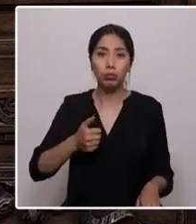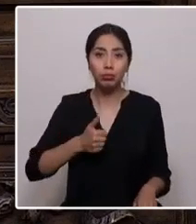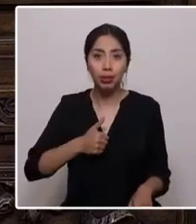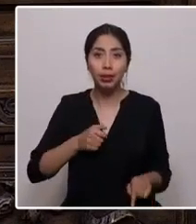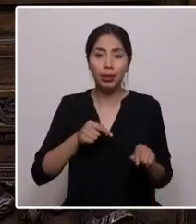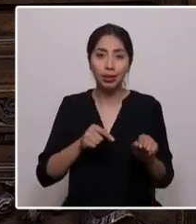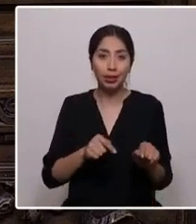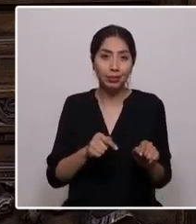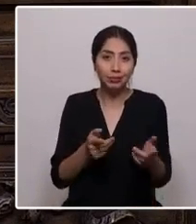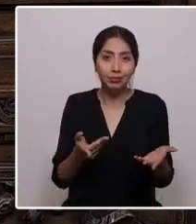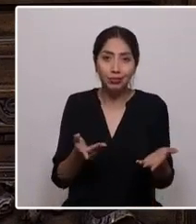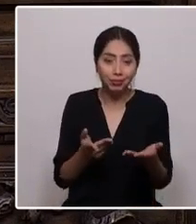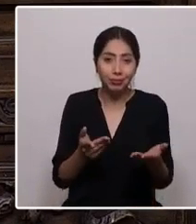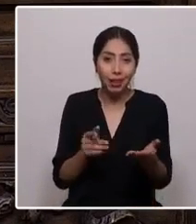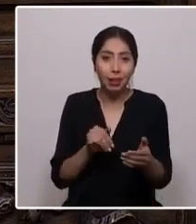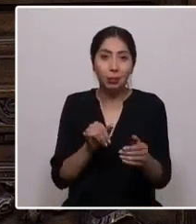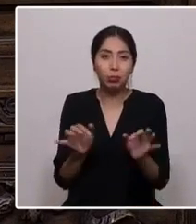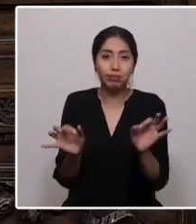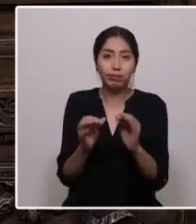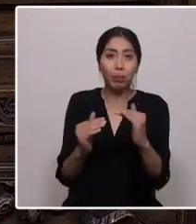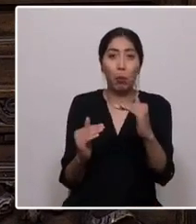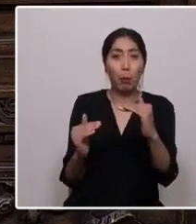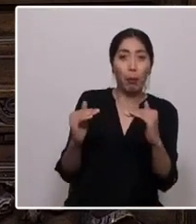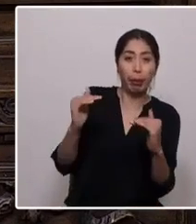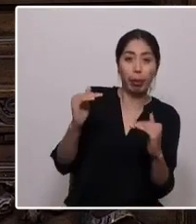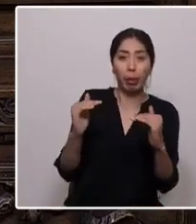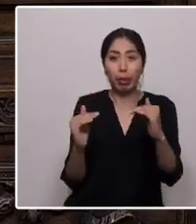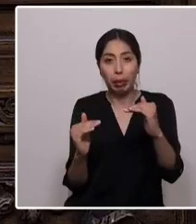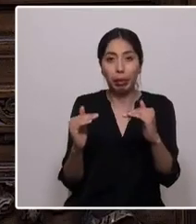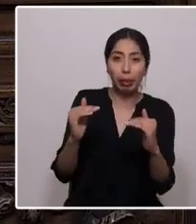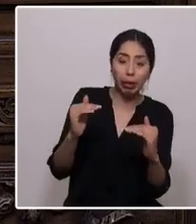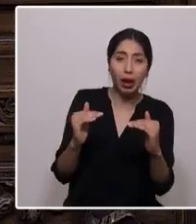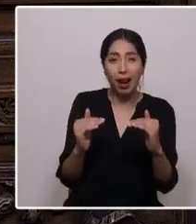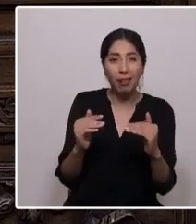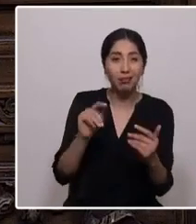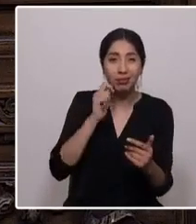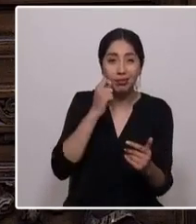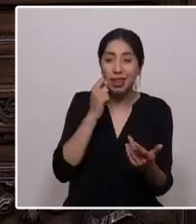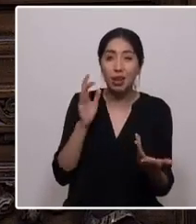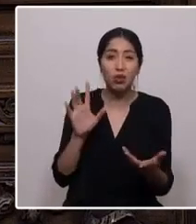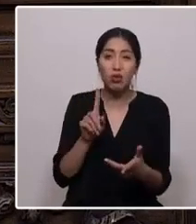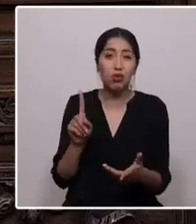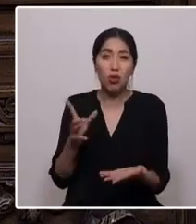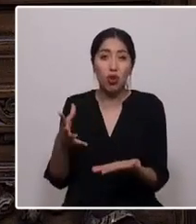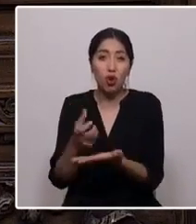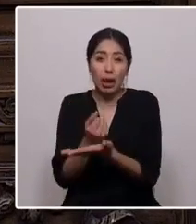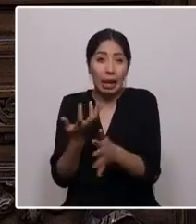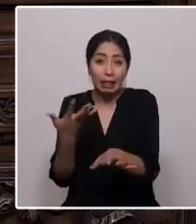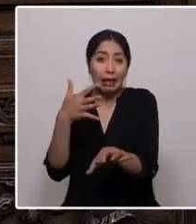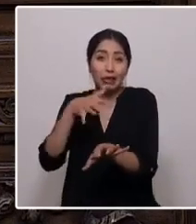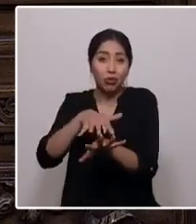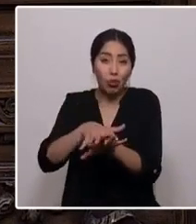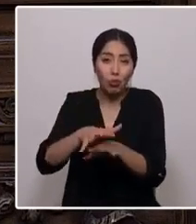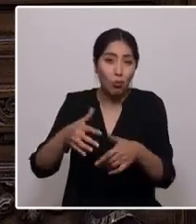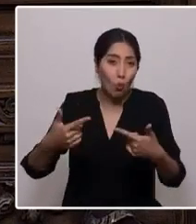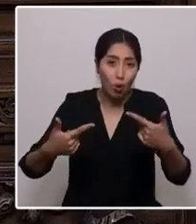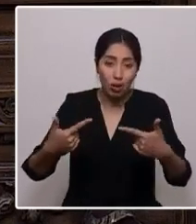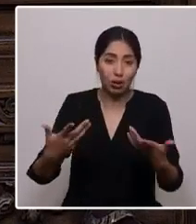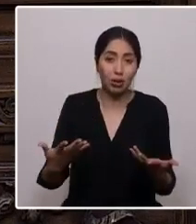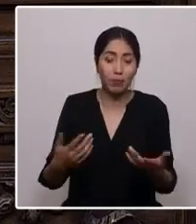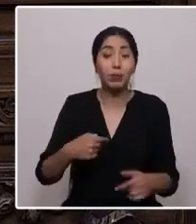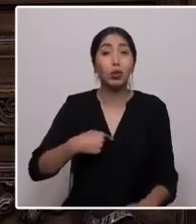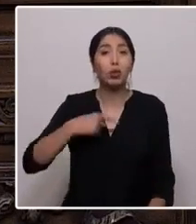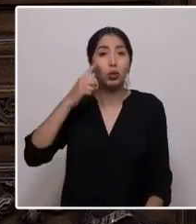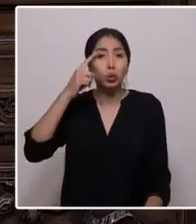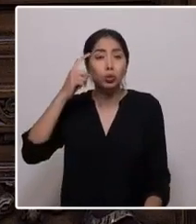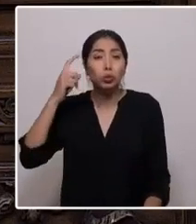yuxtaposiciones argumentales que atomizan e impiden integraciones holísticas. Disueño que nuestra